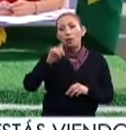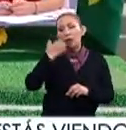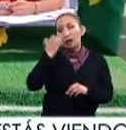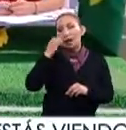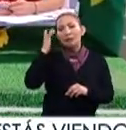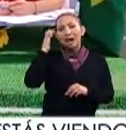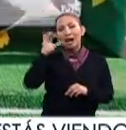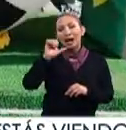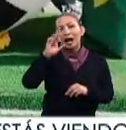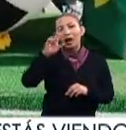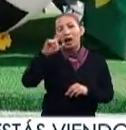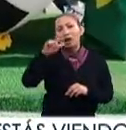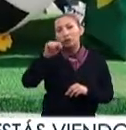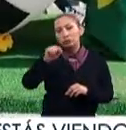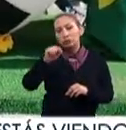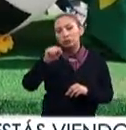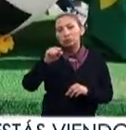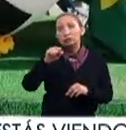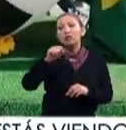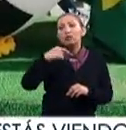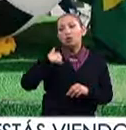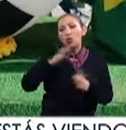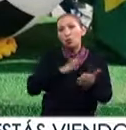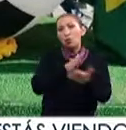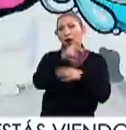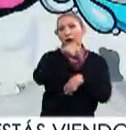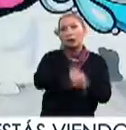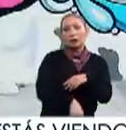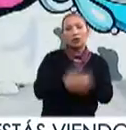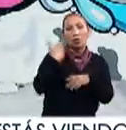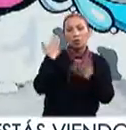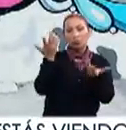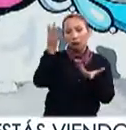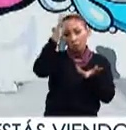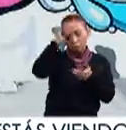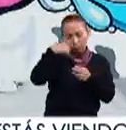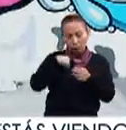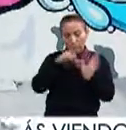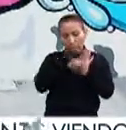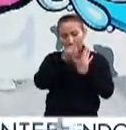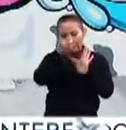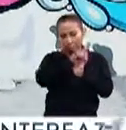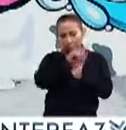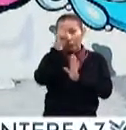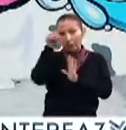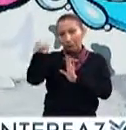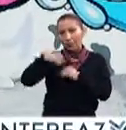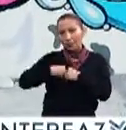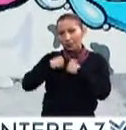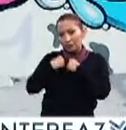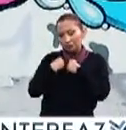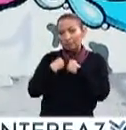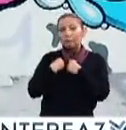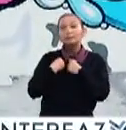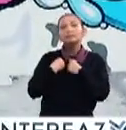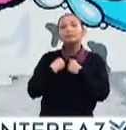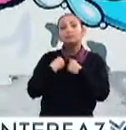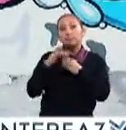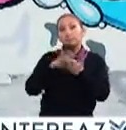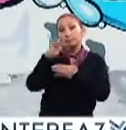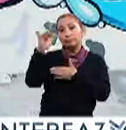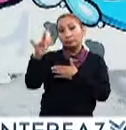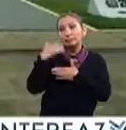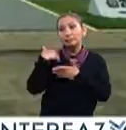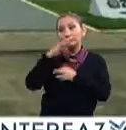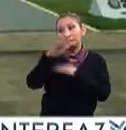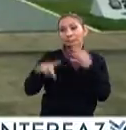plantel de San Carlos y bueno, yo me fui desde aquí con un pacto de un departamento para ya vivir allá y bueno, gracias